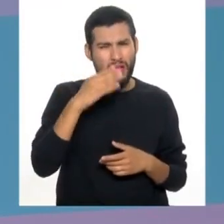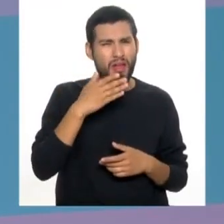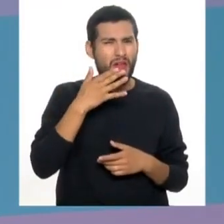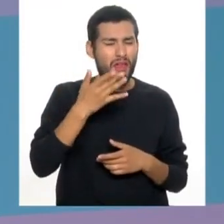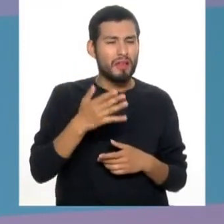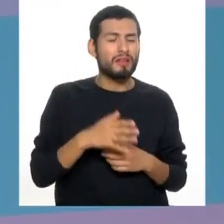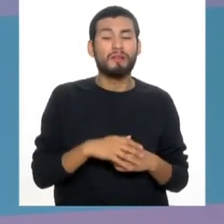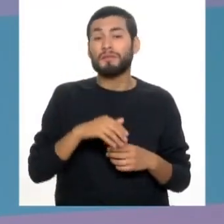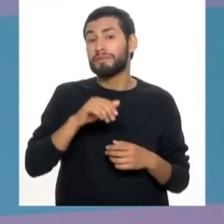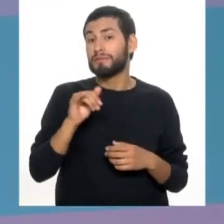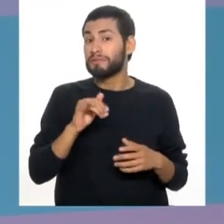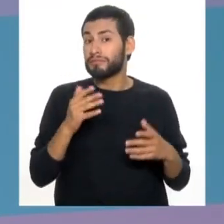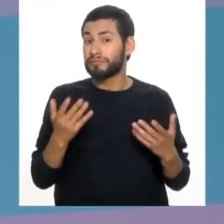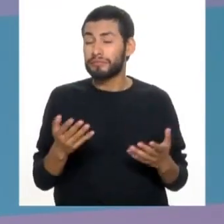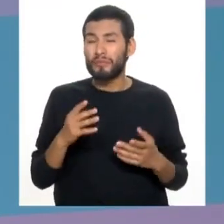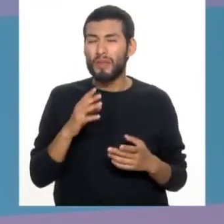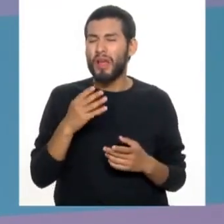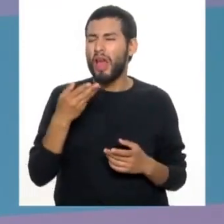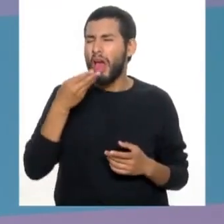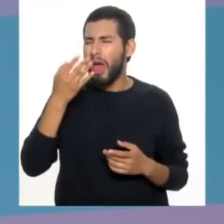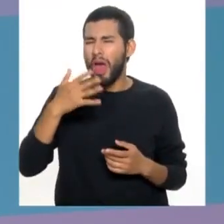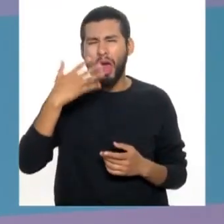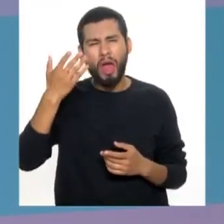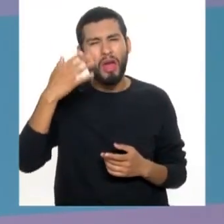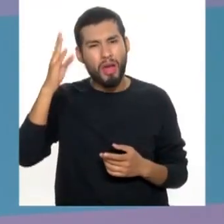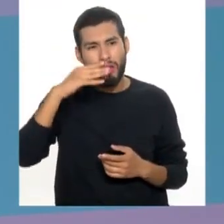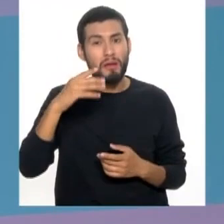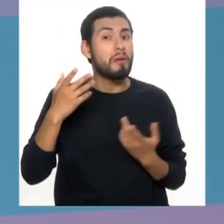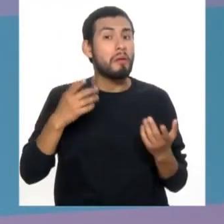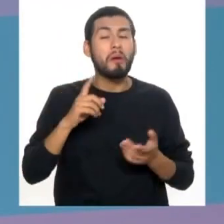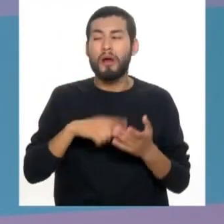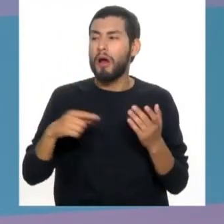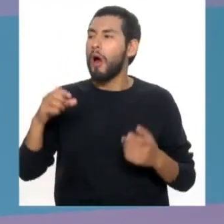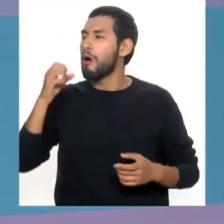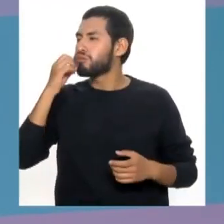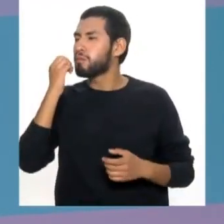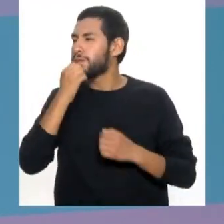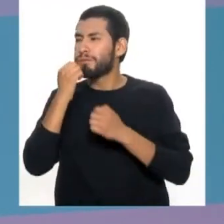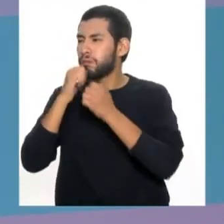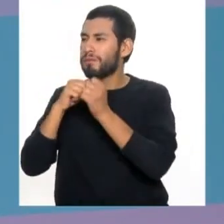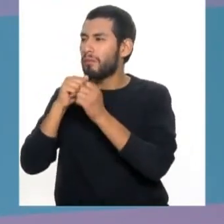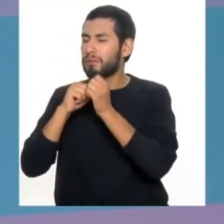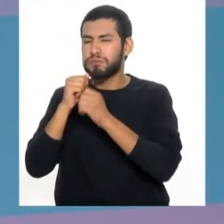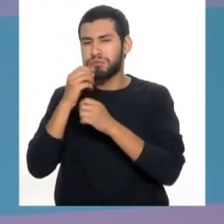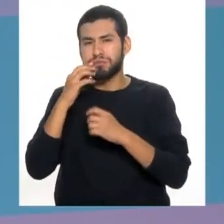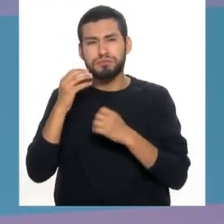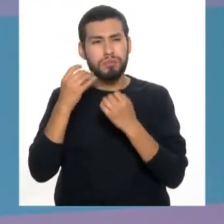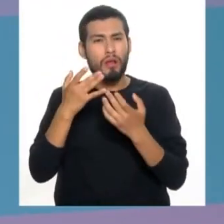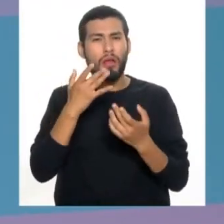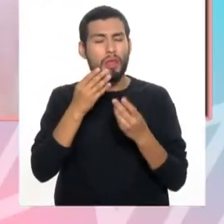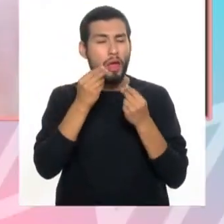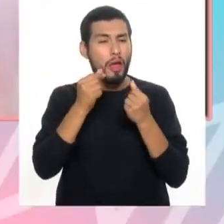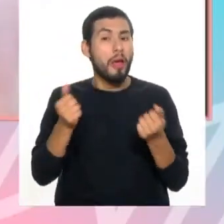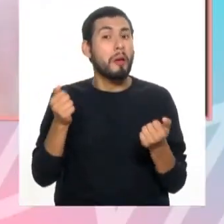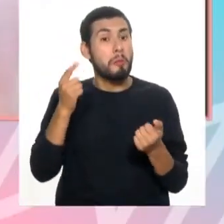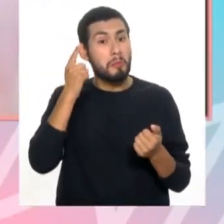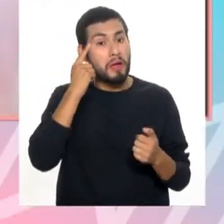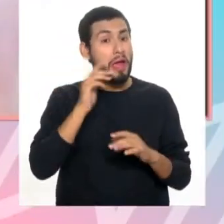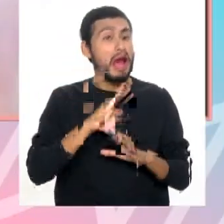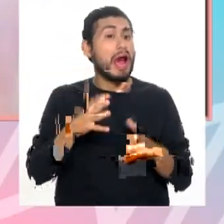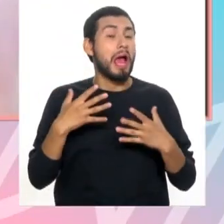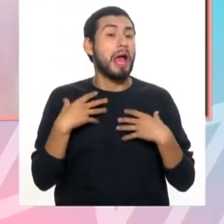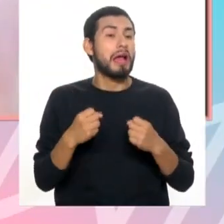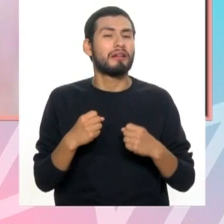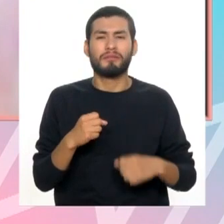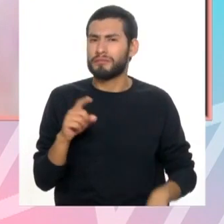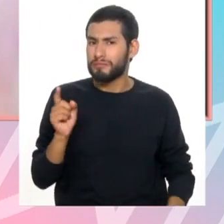Y también a veces se dan cuenta del mal aliento, pero ¿qué hace? Se compra tal enjuagatorio, se hace un enjuagatorio con muchos saborizantes, piensa que ya está solucionado el